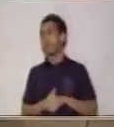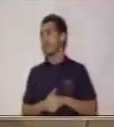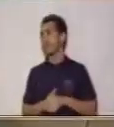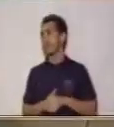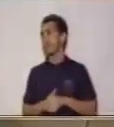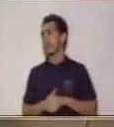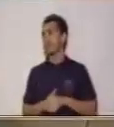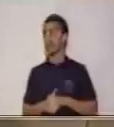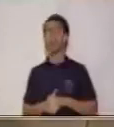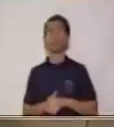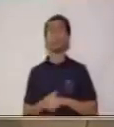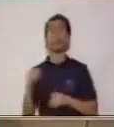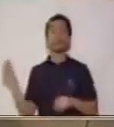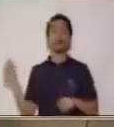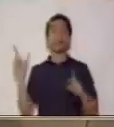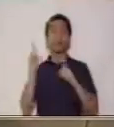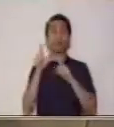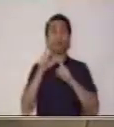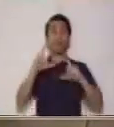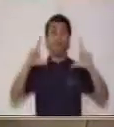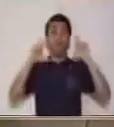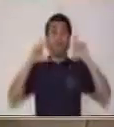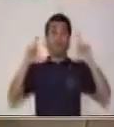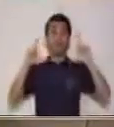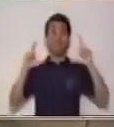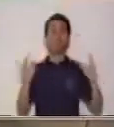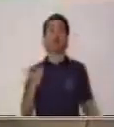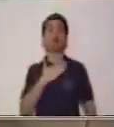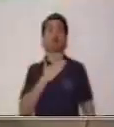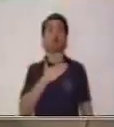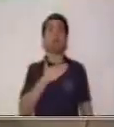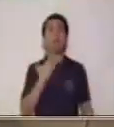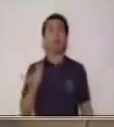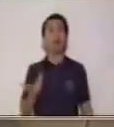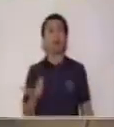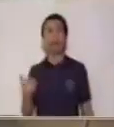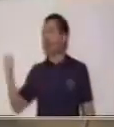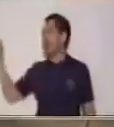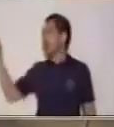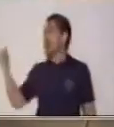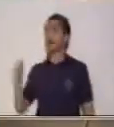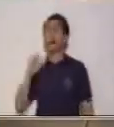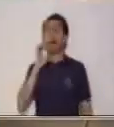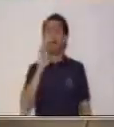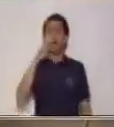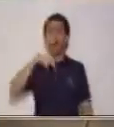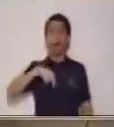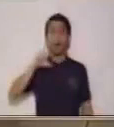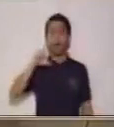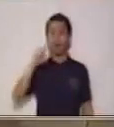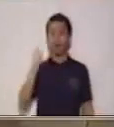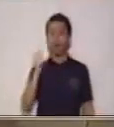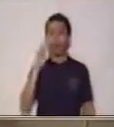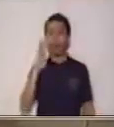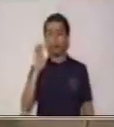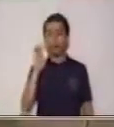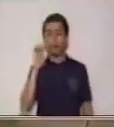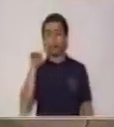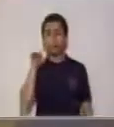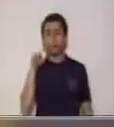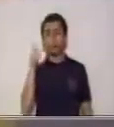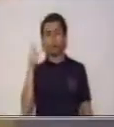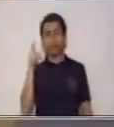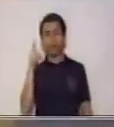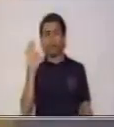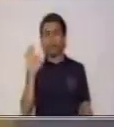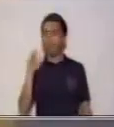en un anuncio publicitario, se le llama encabezado. Regularmente son las letras más grandes y